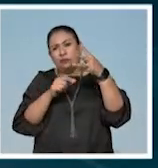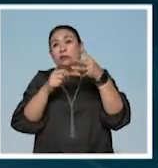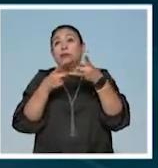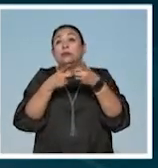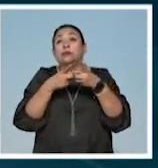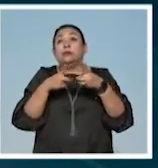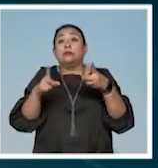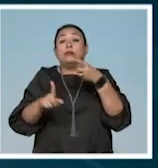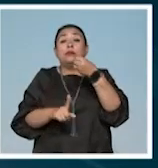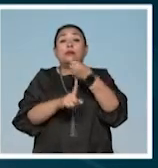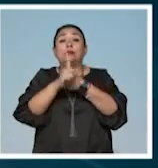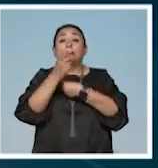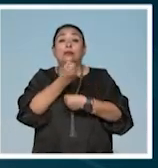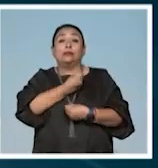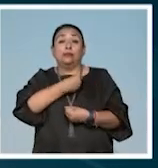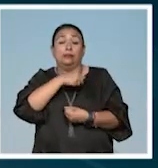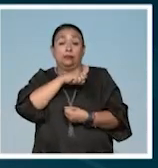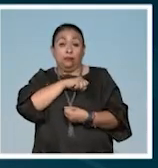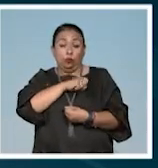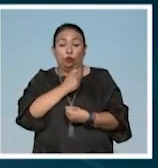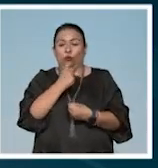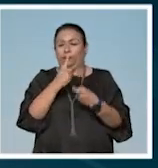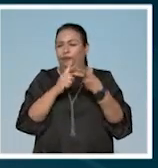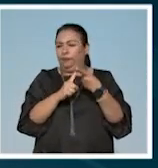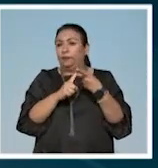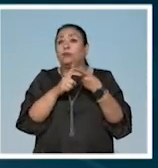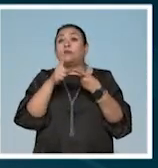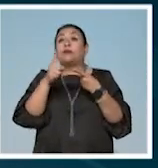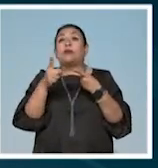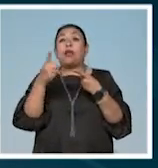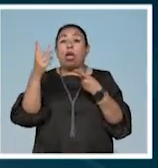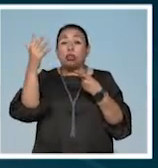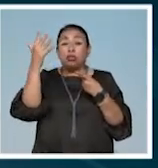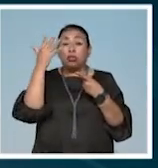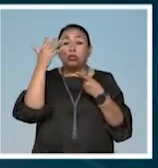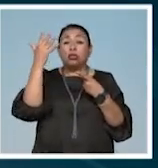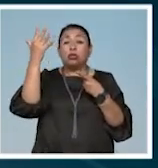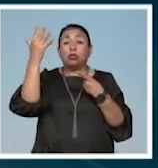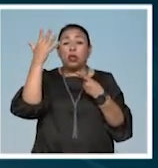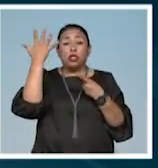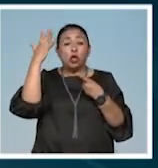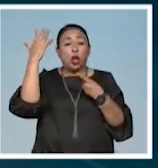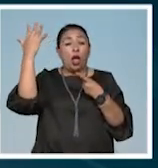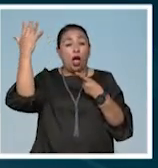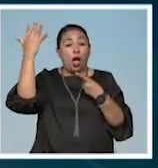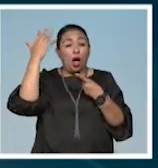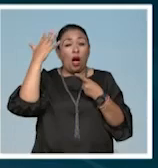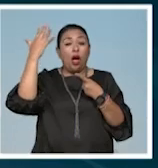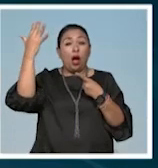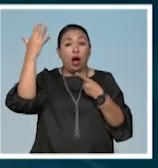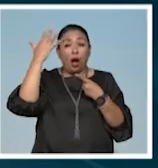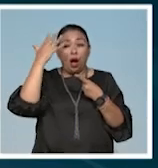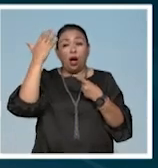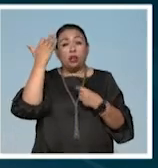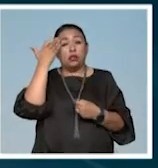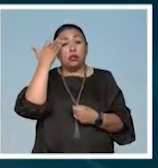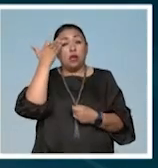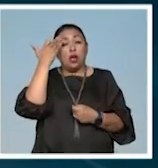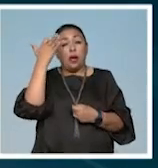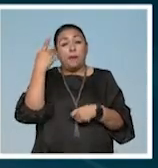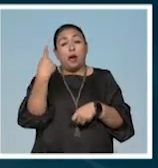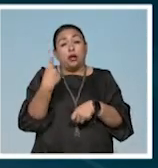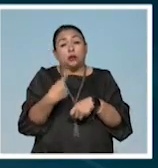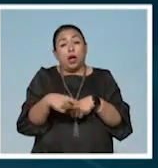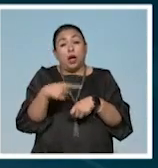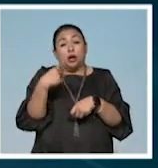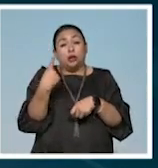desarrollo de este problema de salud pública. Uno de ellos es la exposición al sol, a los rayos del sol, por un periodo prolongado